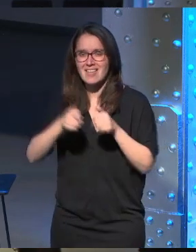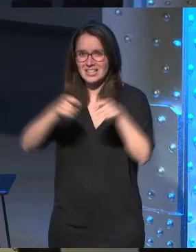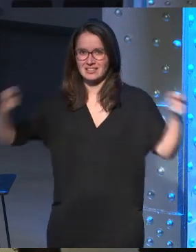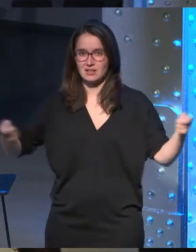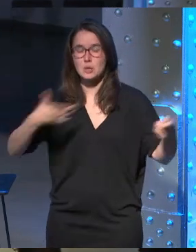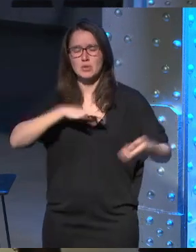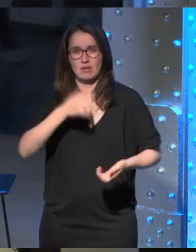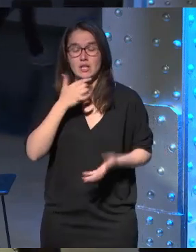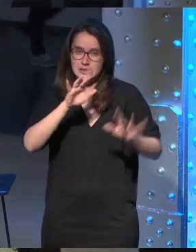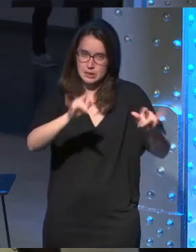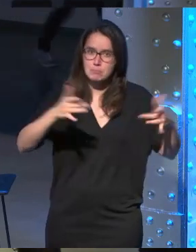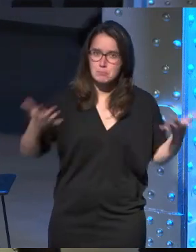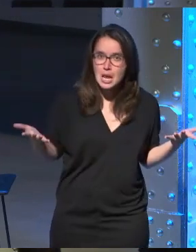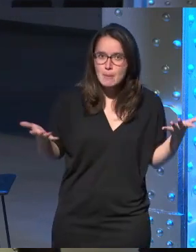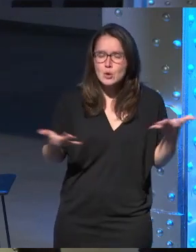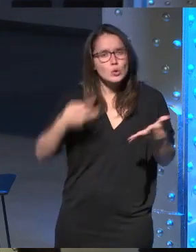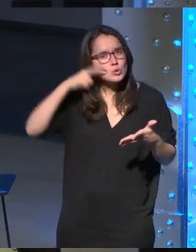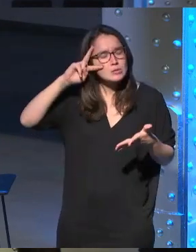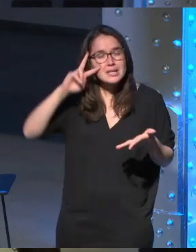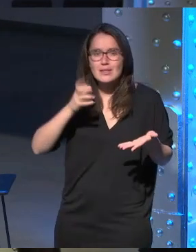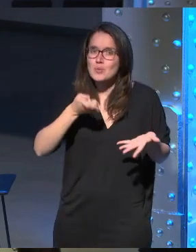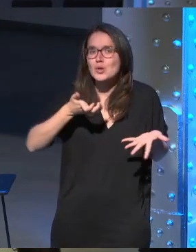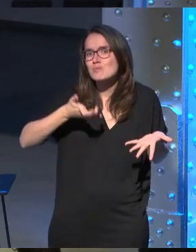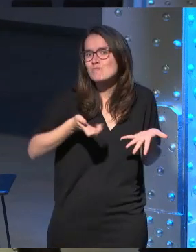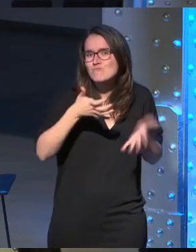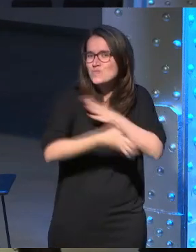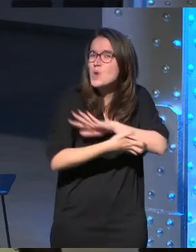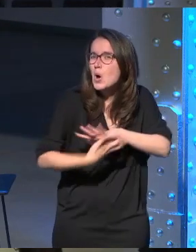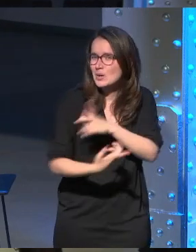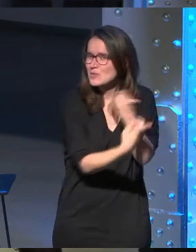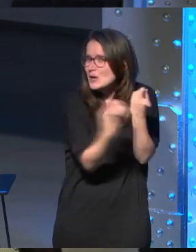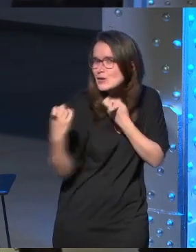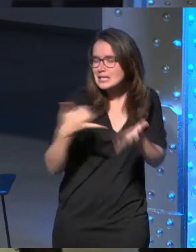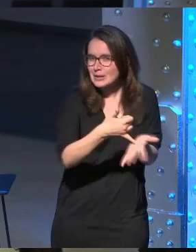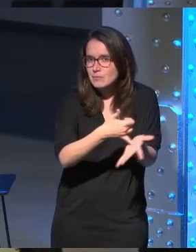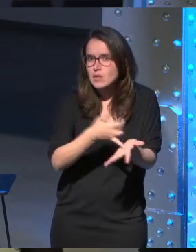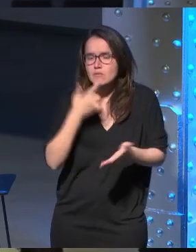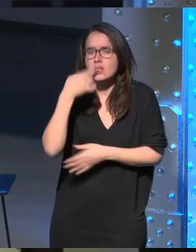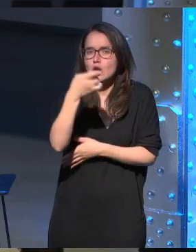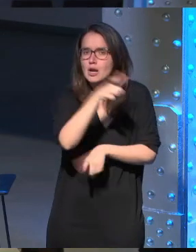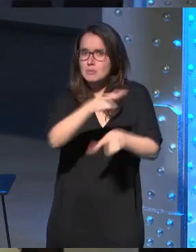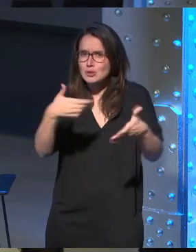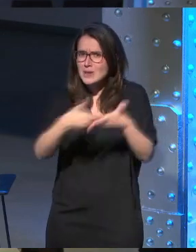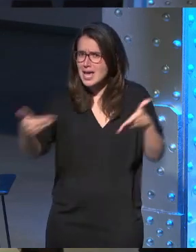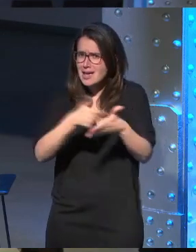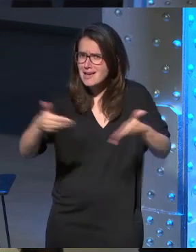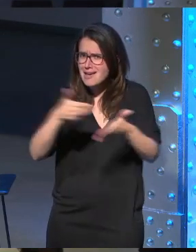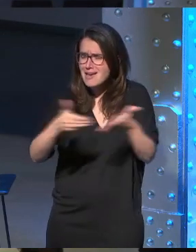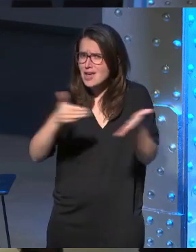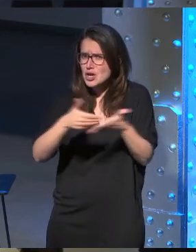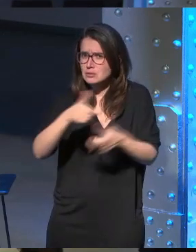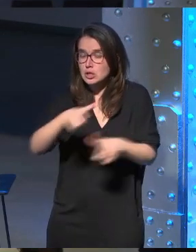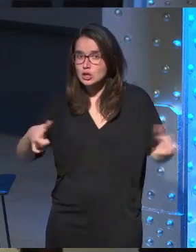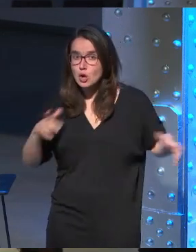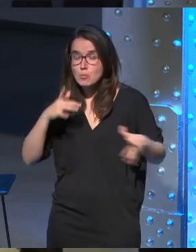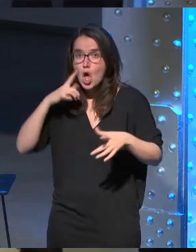y podéis decir bueno sí pero una experiencia muy limitada es una experiencia pobre bueno que se lo digan a los miles de personas que el verano pasado se lo pasaron como